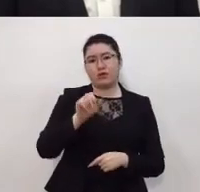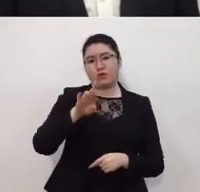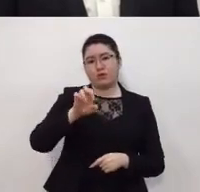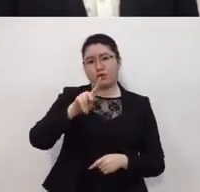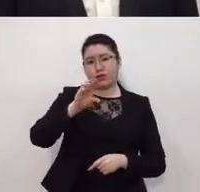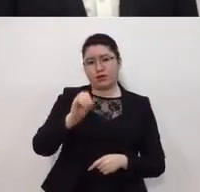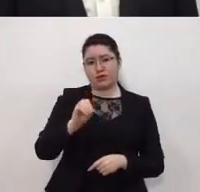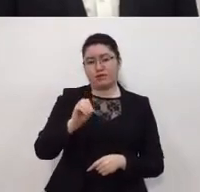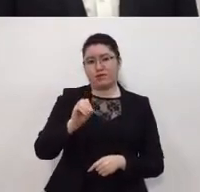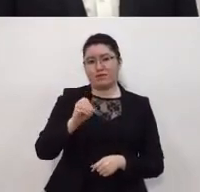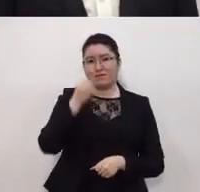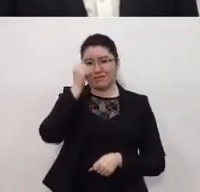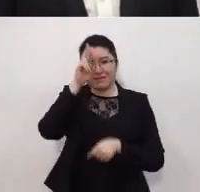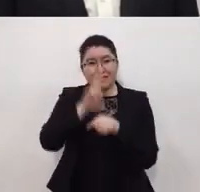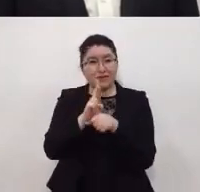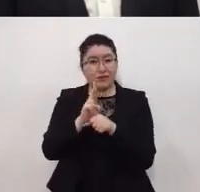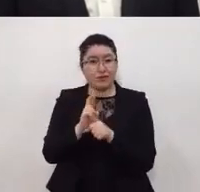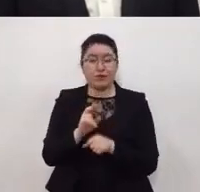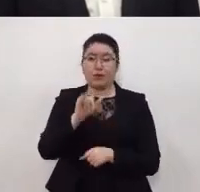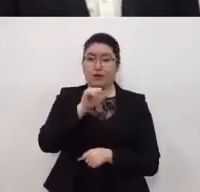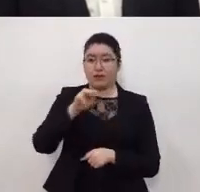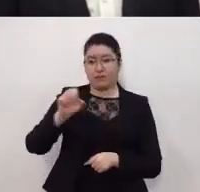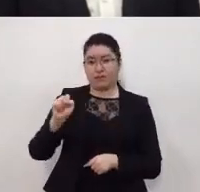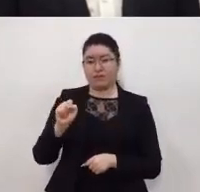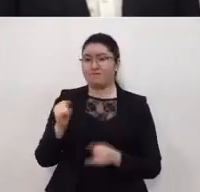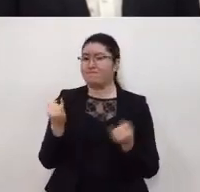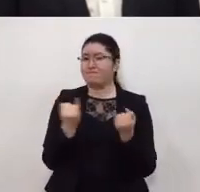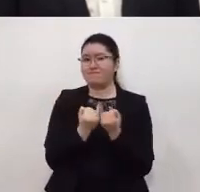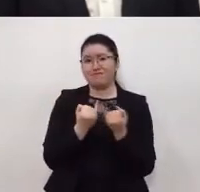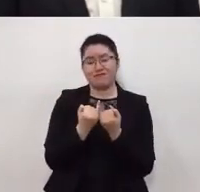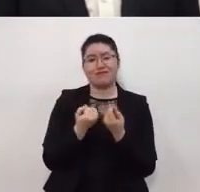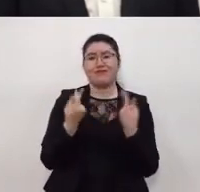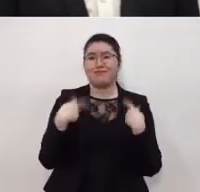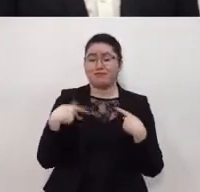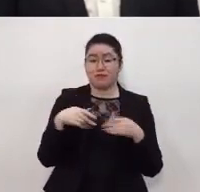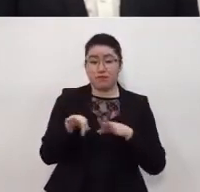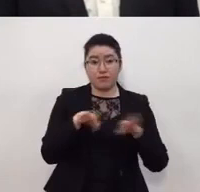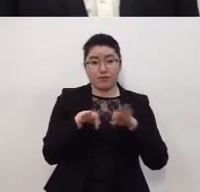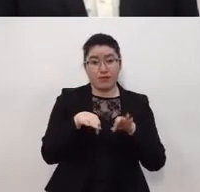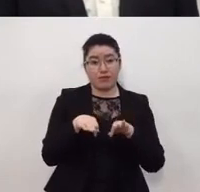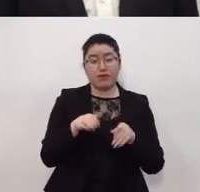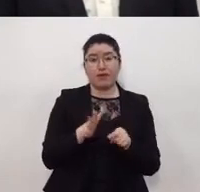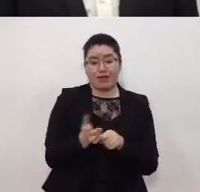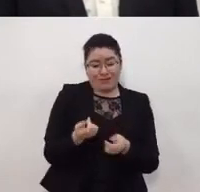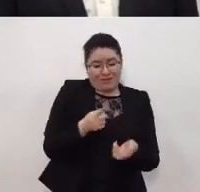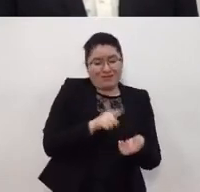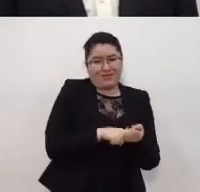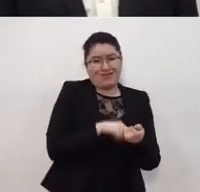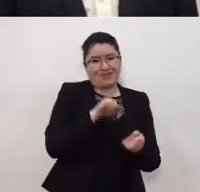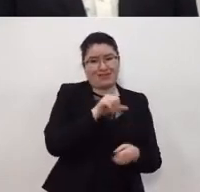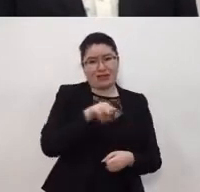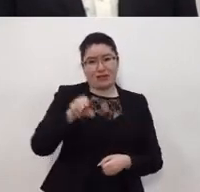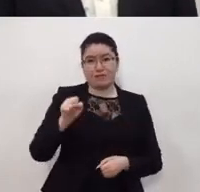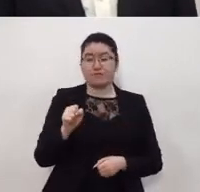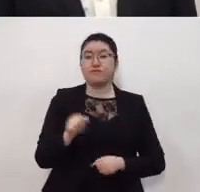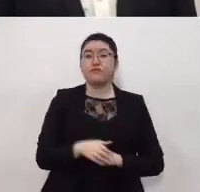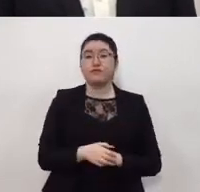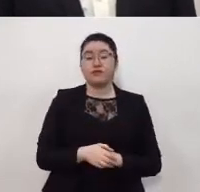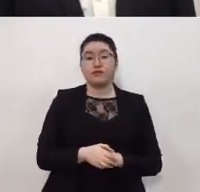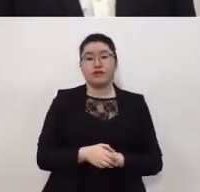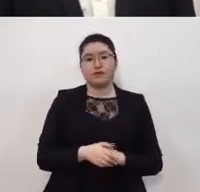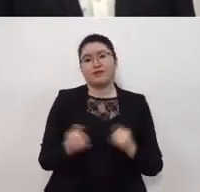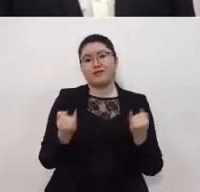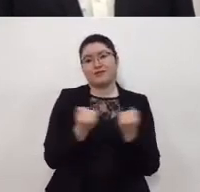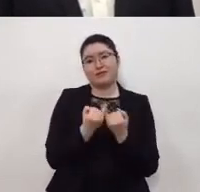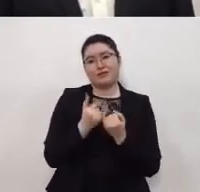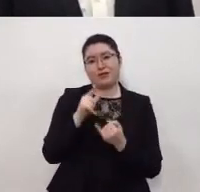director del IMSS y pues obviamente de todos los trabajadores del Instituto Mexicano del Seguro Social y por supuesto